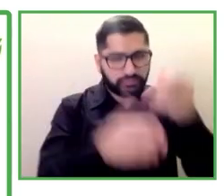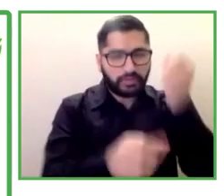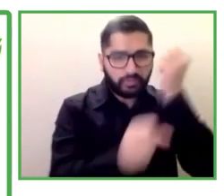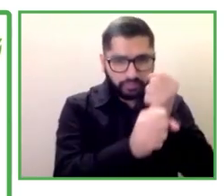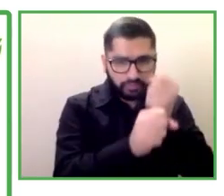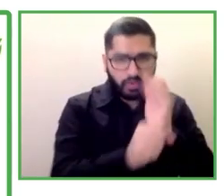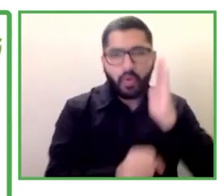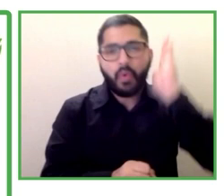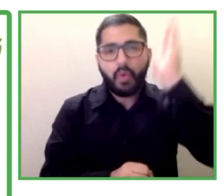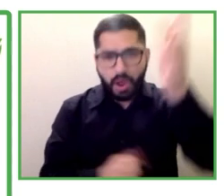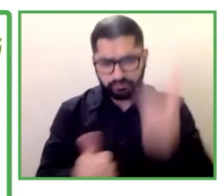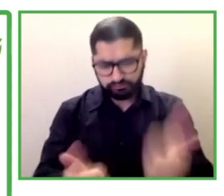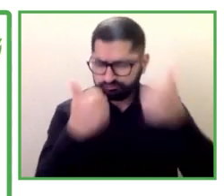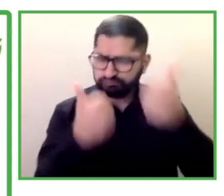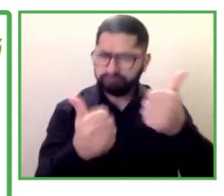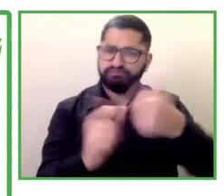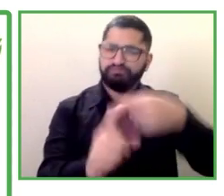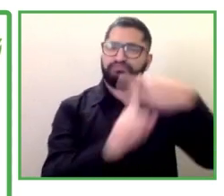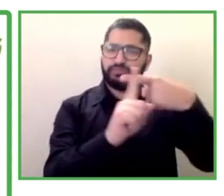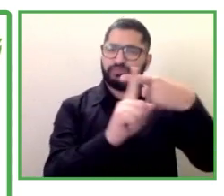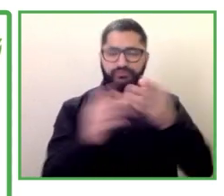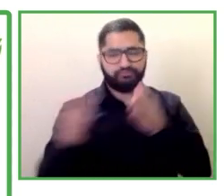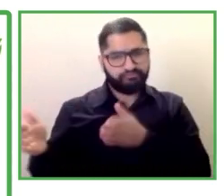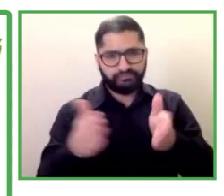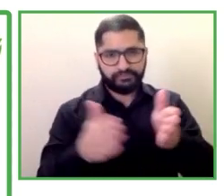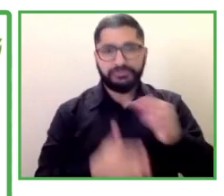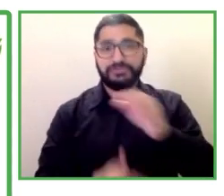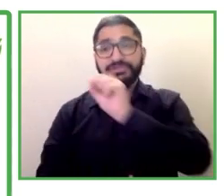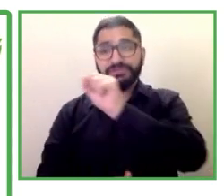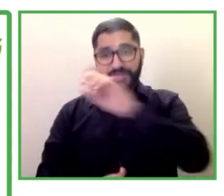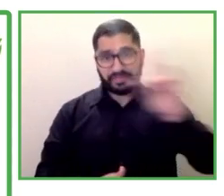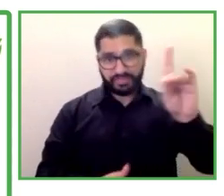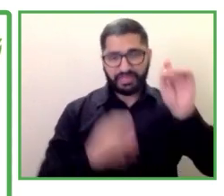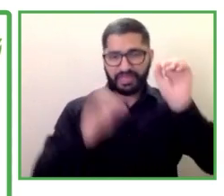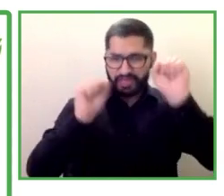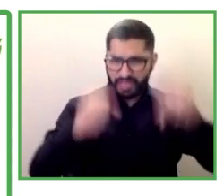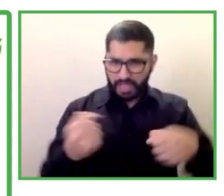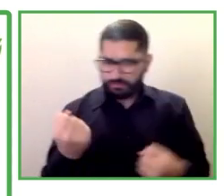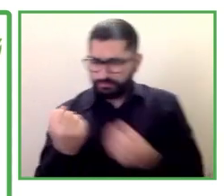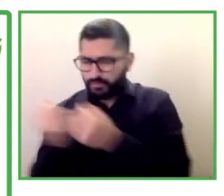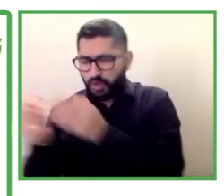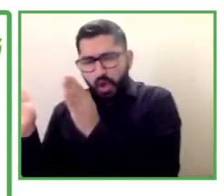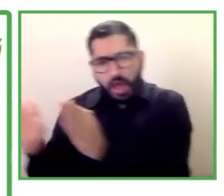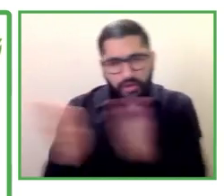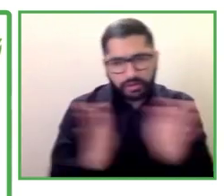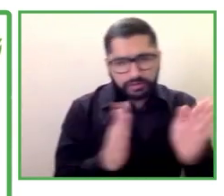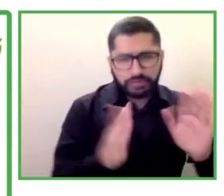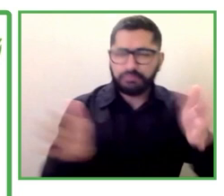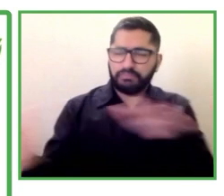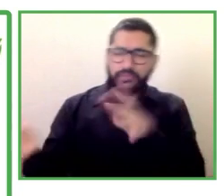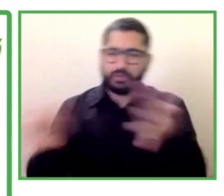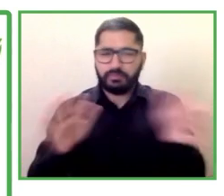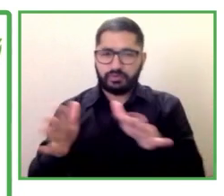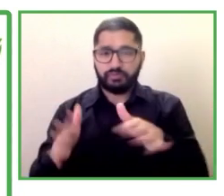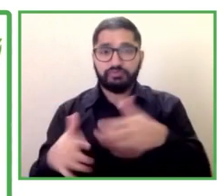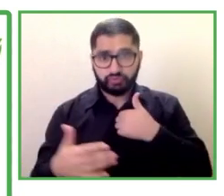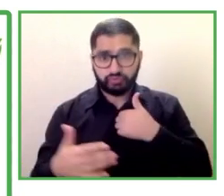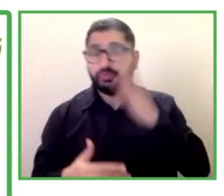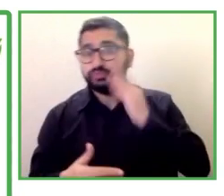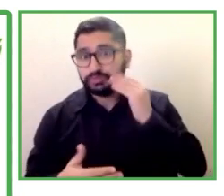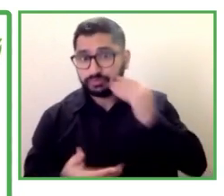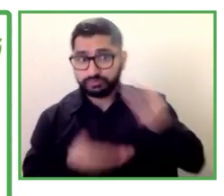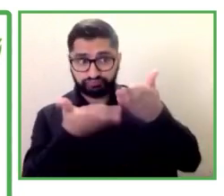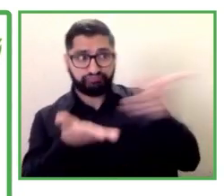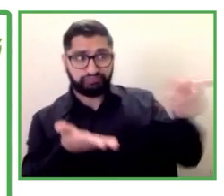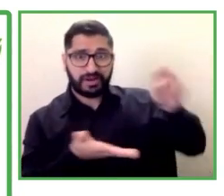si trabaja con organizaciones intermediarias como mencionó Nadia esos son